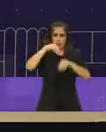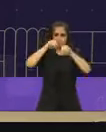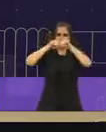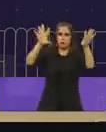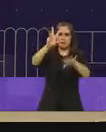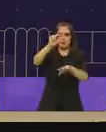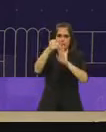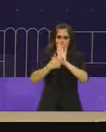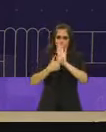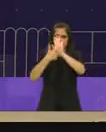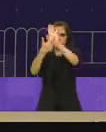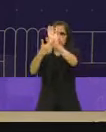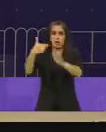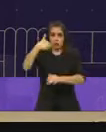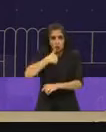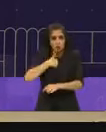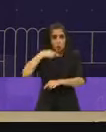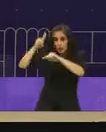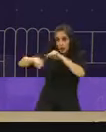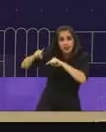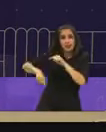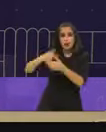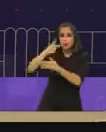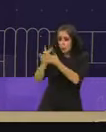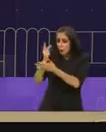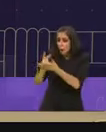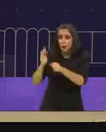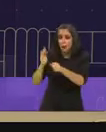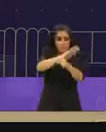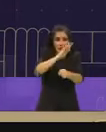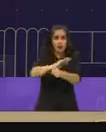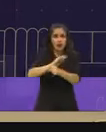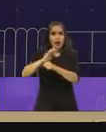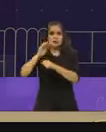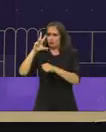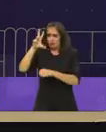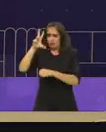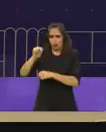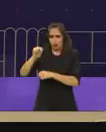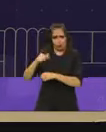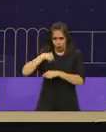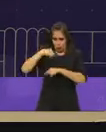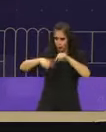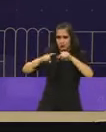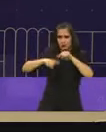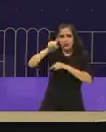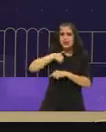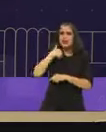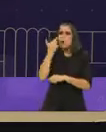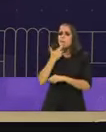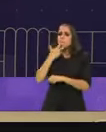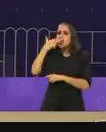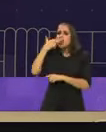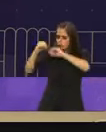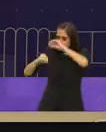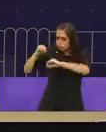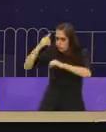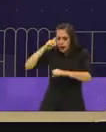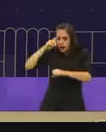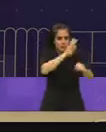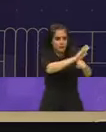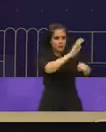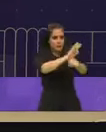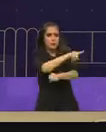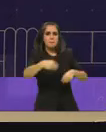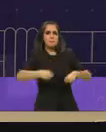mi gobierno no va a quitar los programas sociales, los va a mejorar, porque quiero que vivas mejor. Y mientras yo